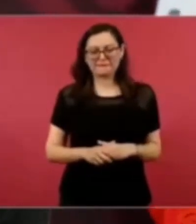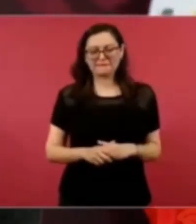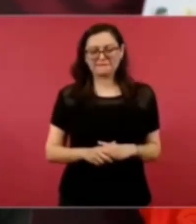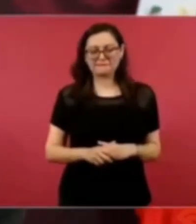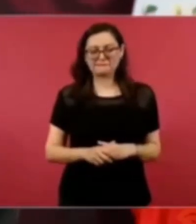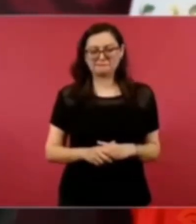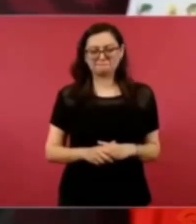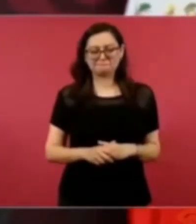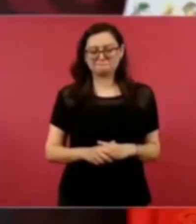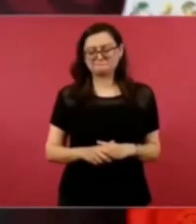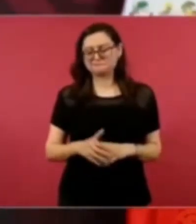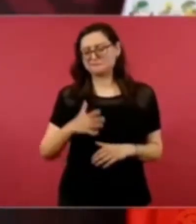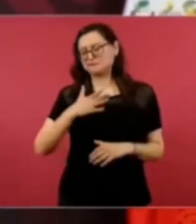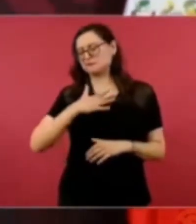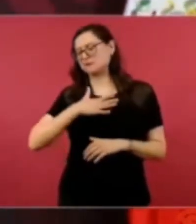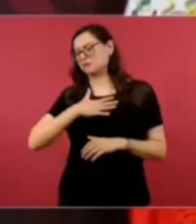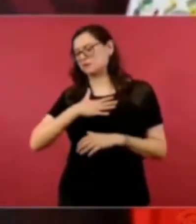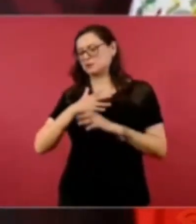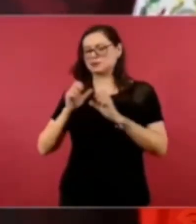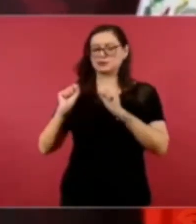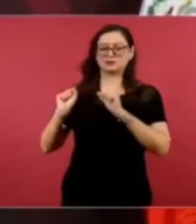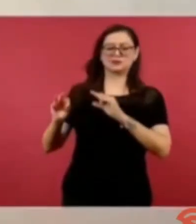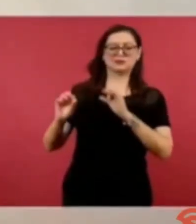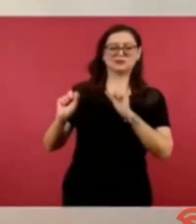y el escritorio no no no